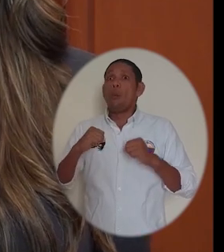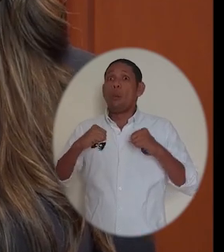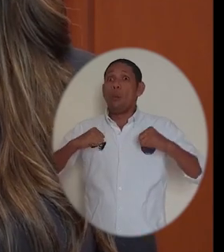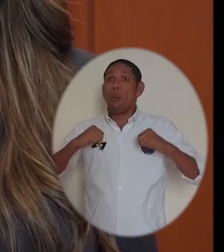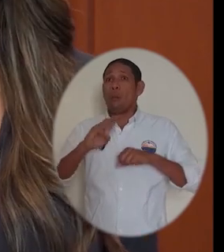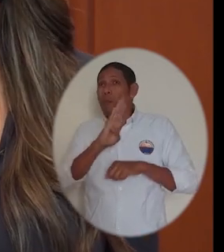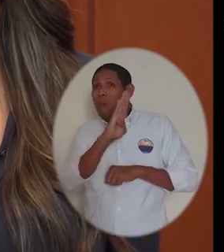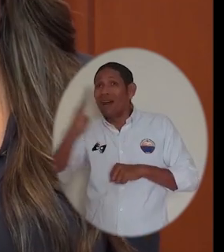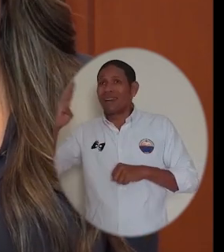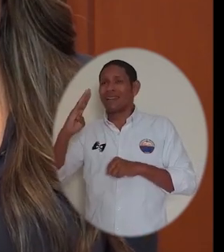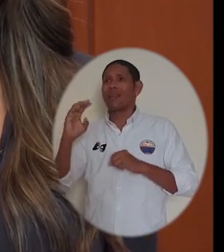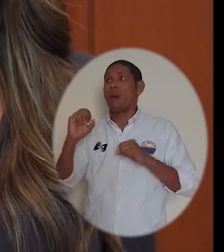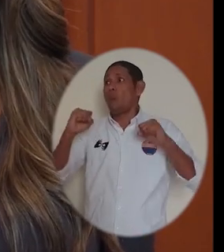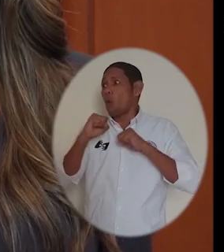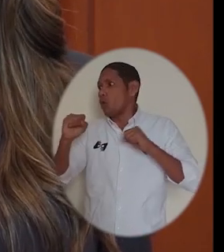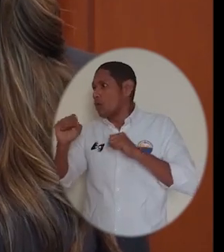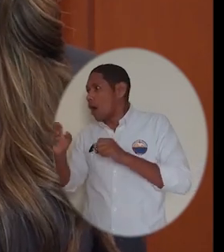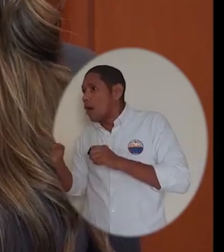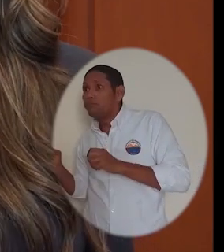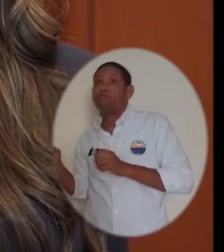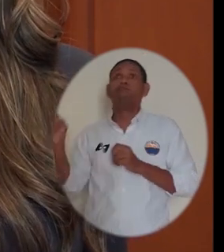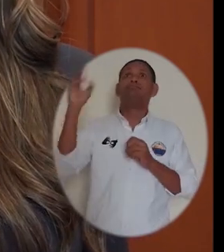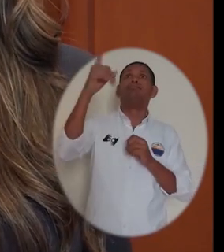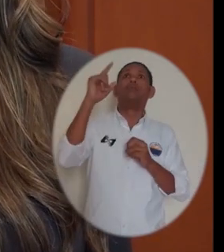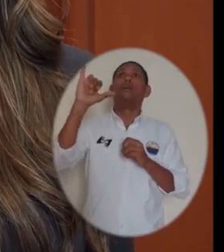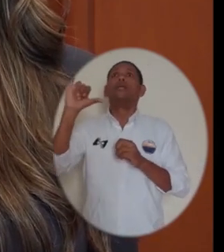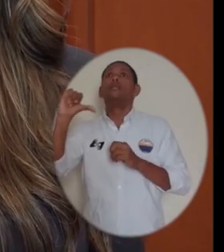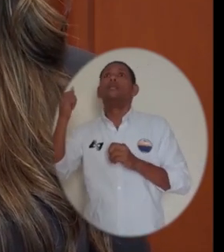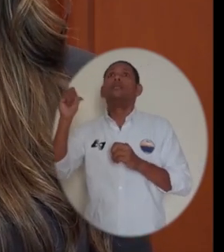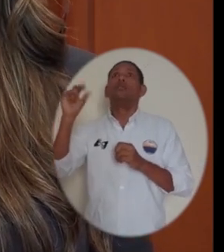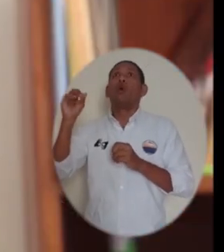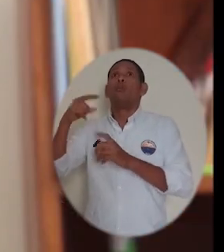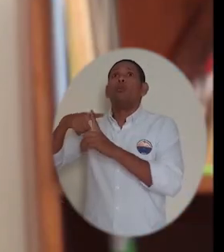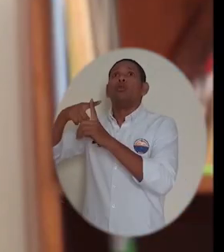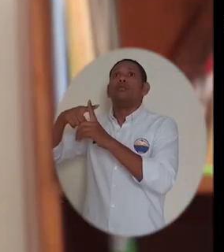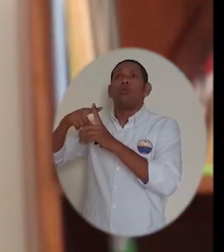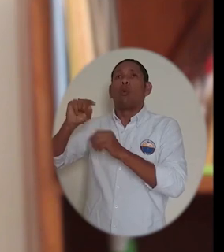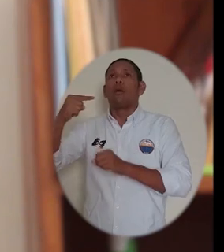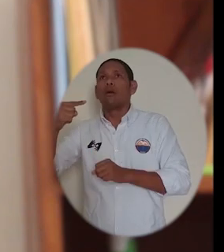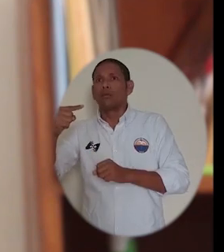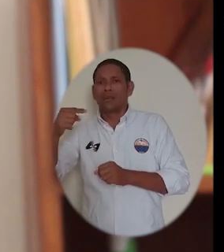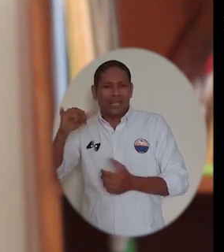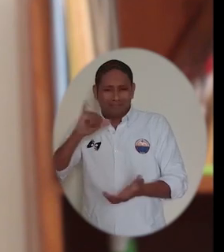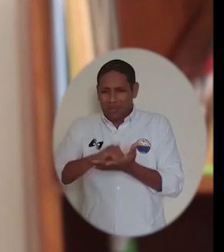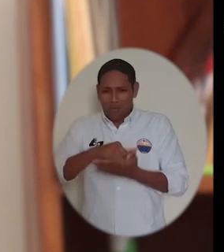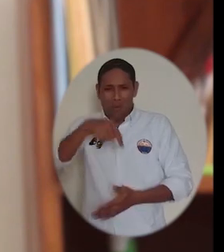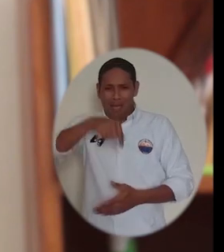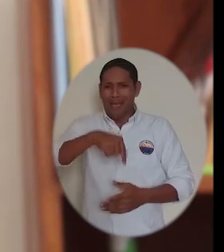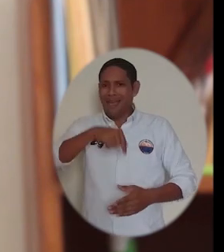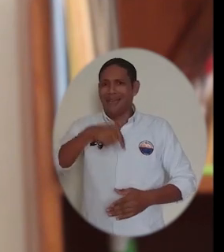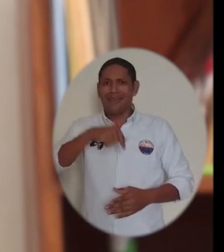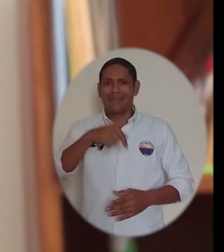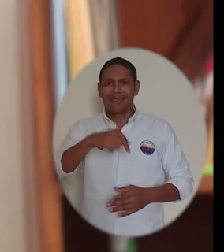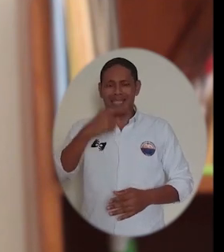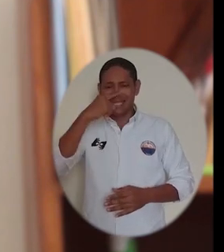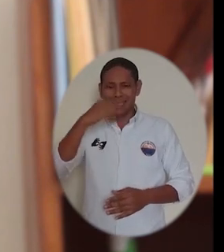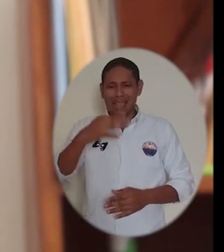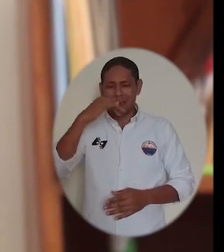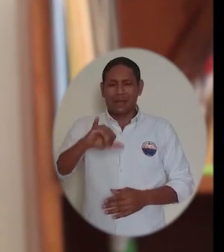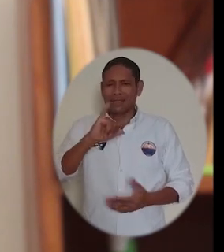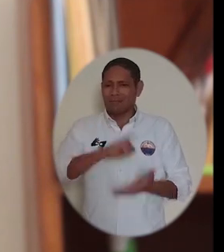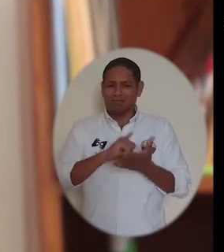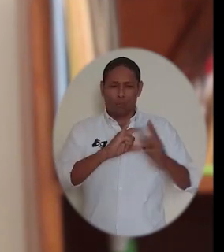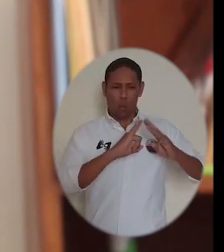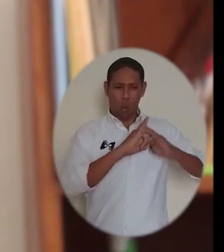muestras a la ciudad de Barranquilla y Bogotá para determinar los casos positivos, sino que desde el seno de la Universidad del Magdalena se